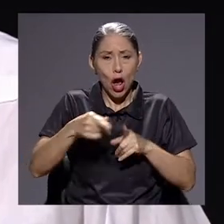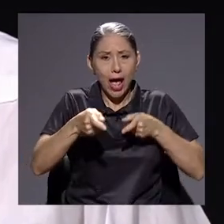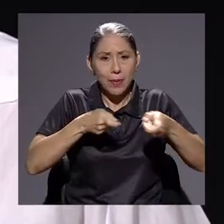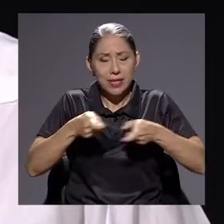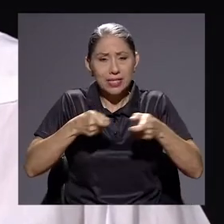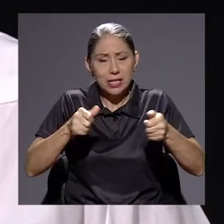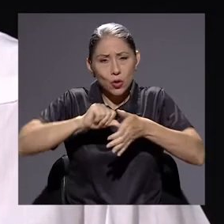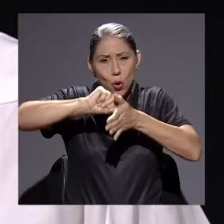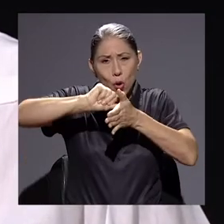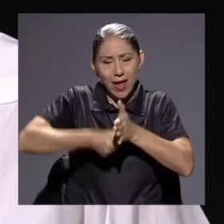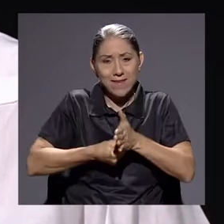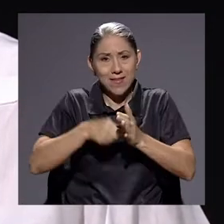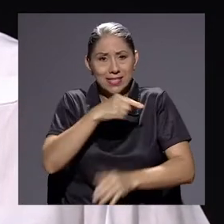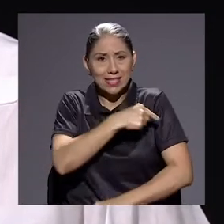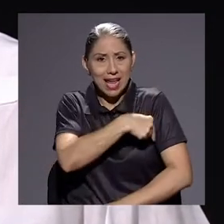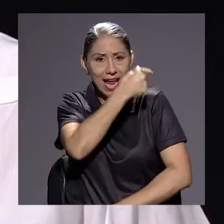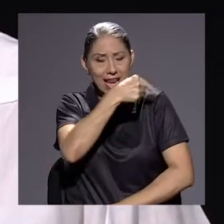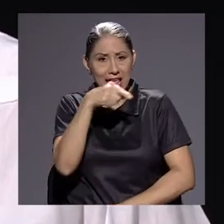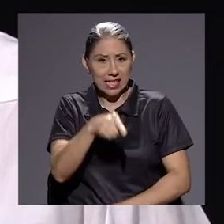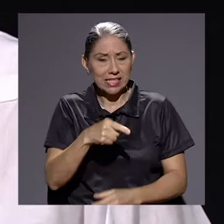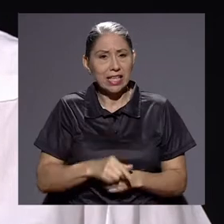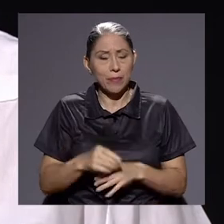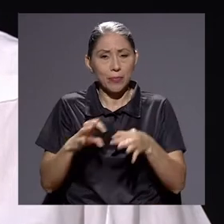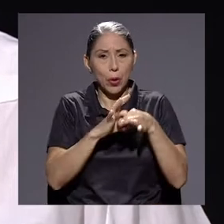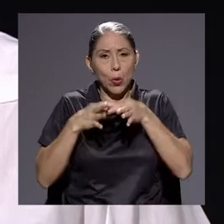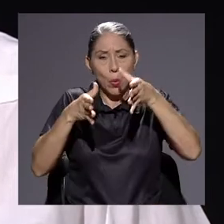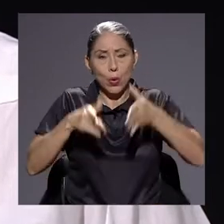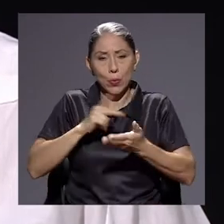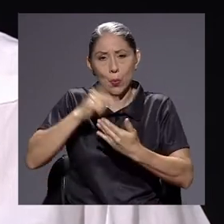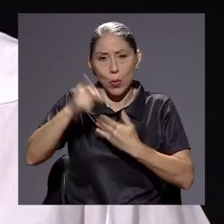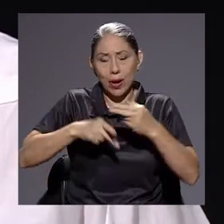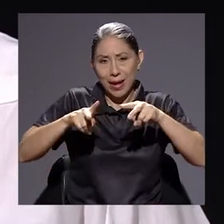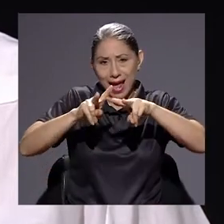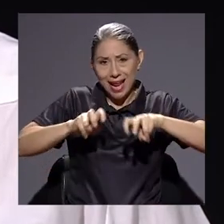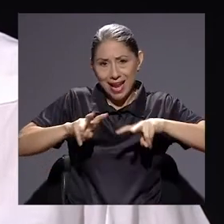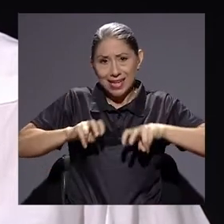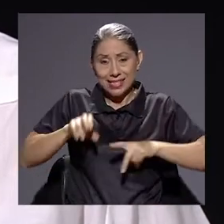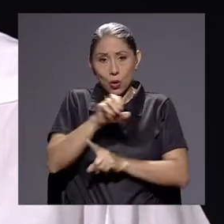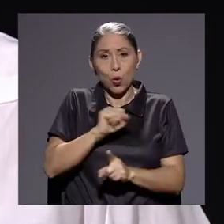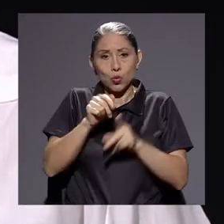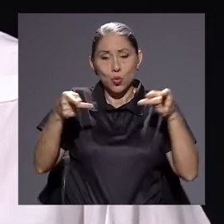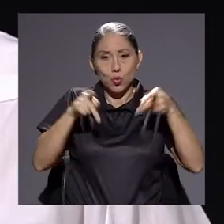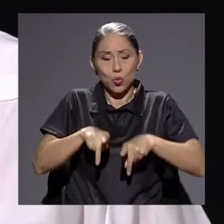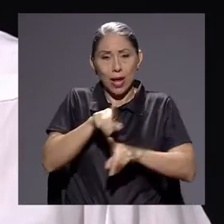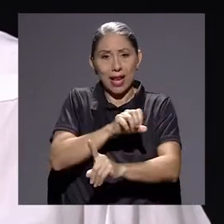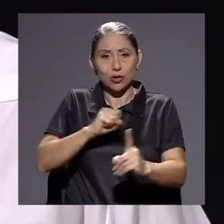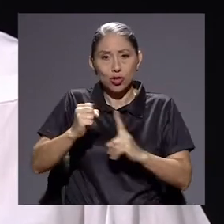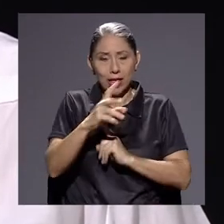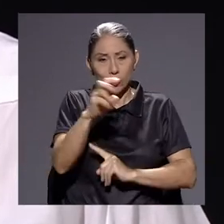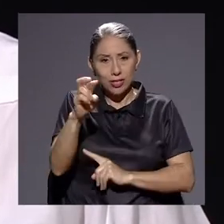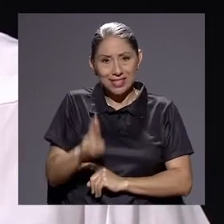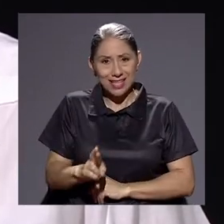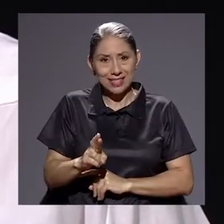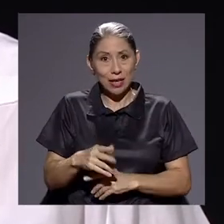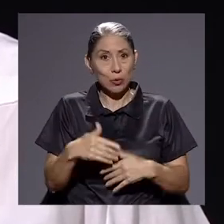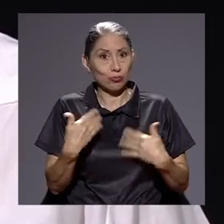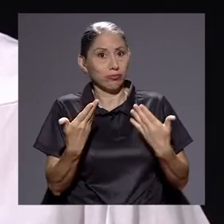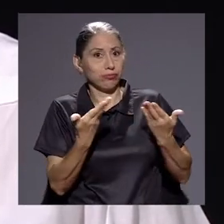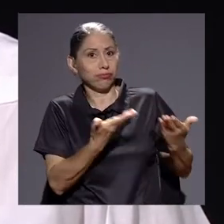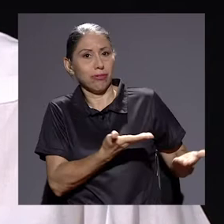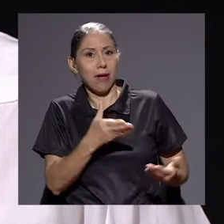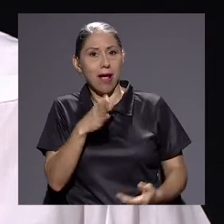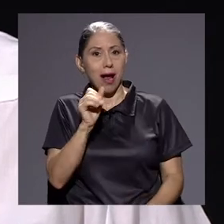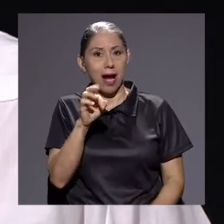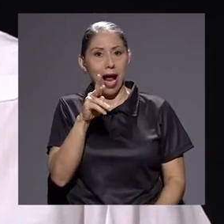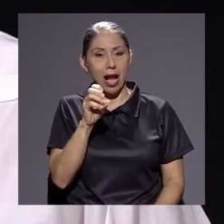administración con énfasis en gerencia, coordinador del programa de análisis de la coyuntura de la sociedad costarricense. Nada más y nada